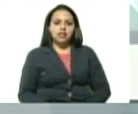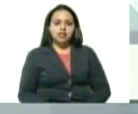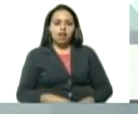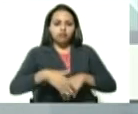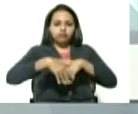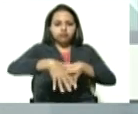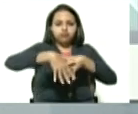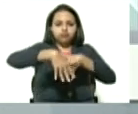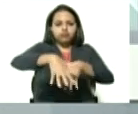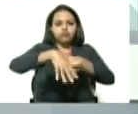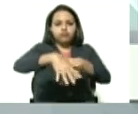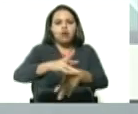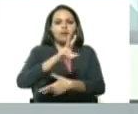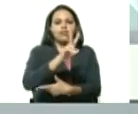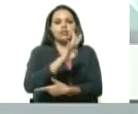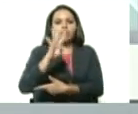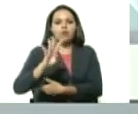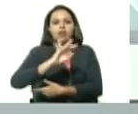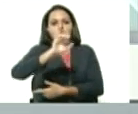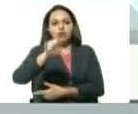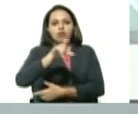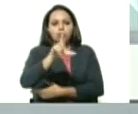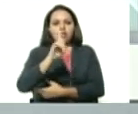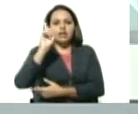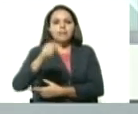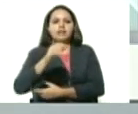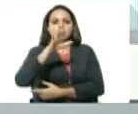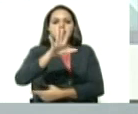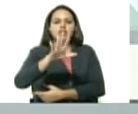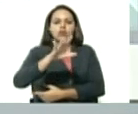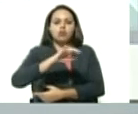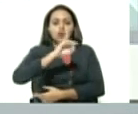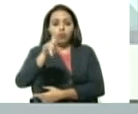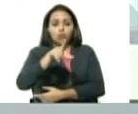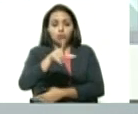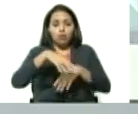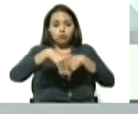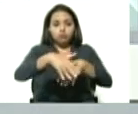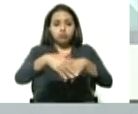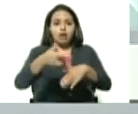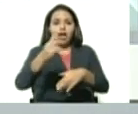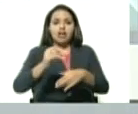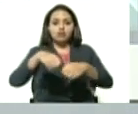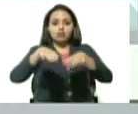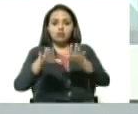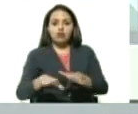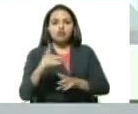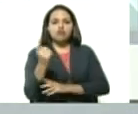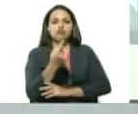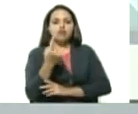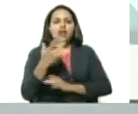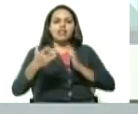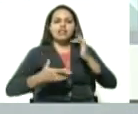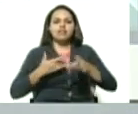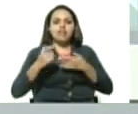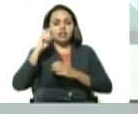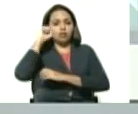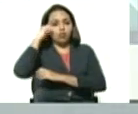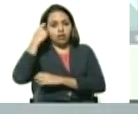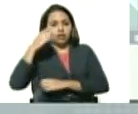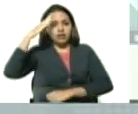24 de julio, mañana y del 5 de julio. Se harán eventos conmemorativos al ejército,